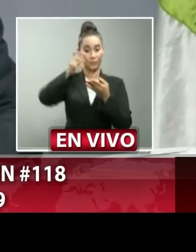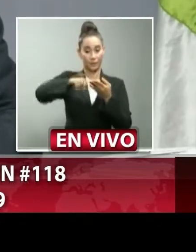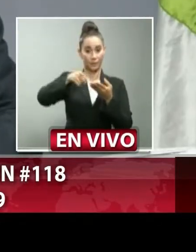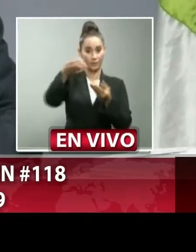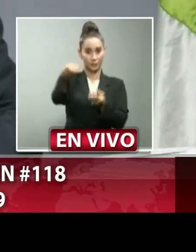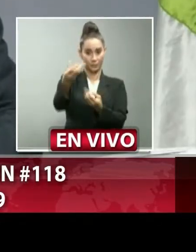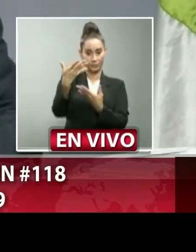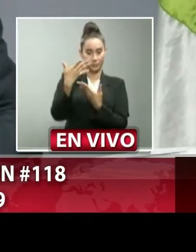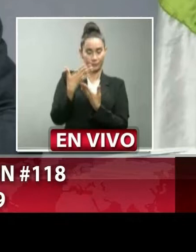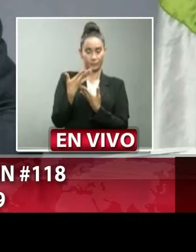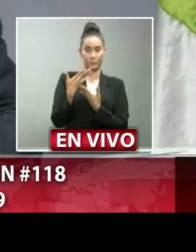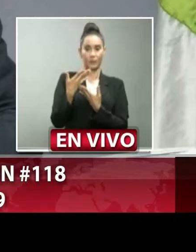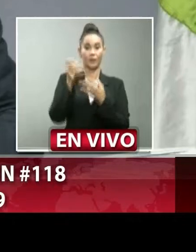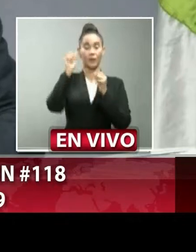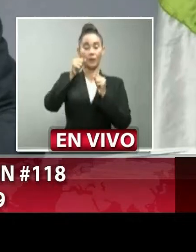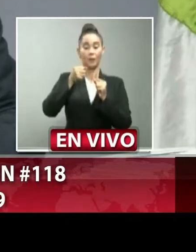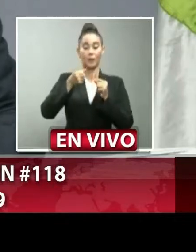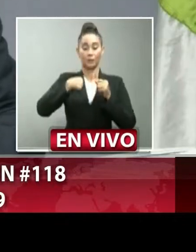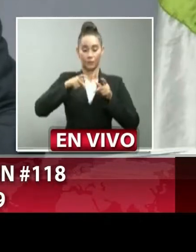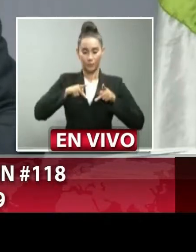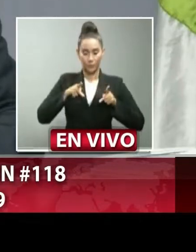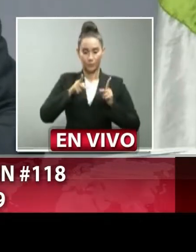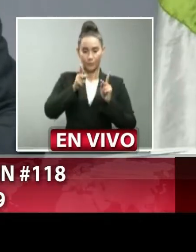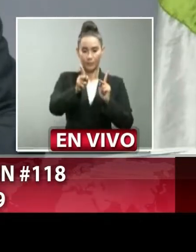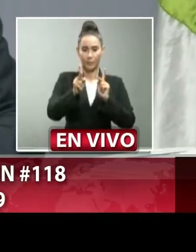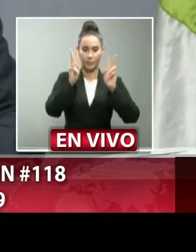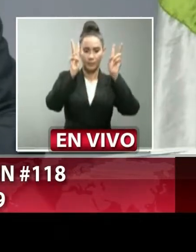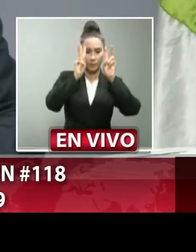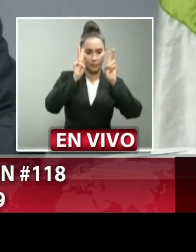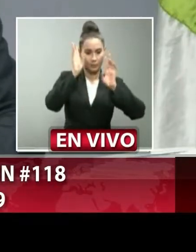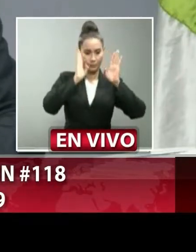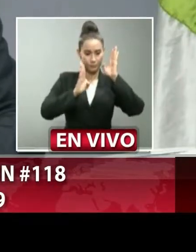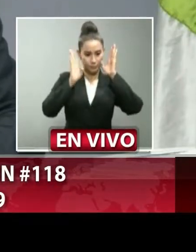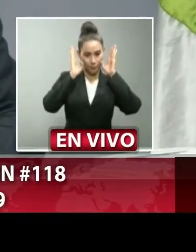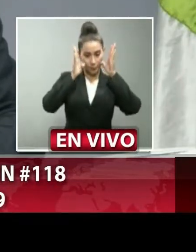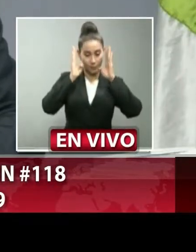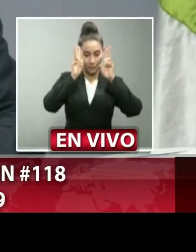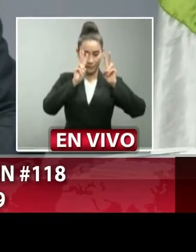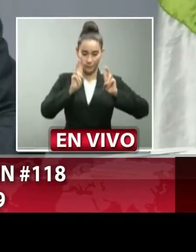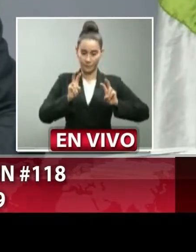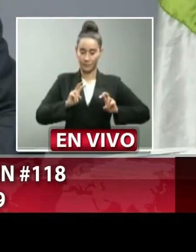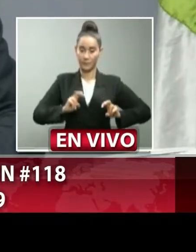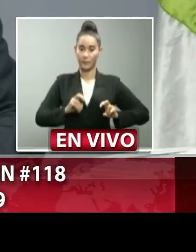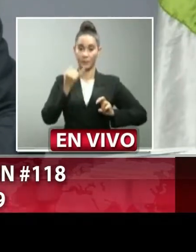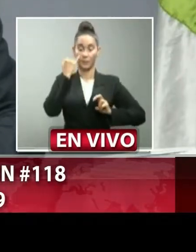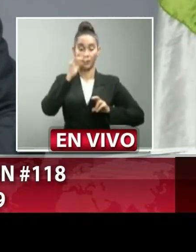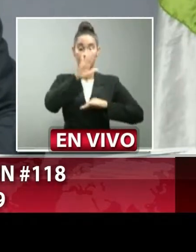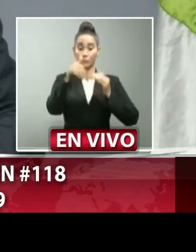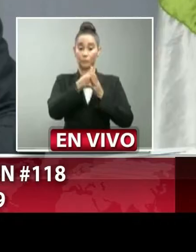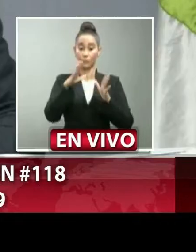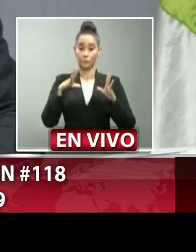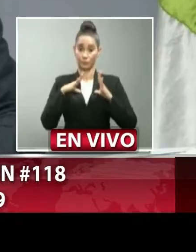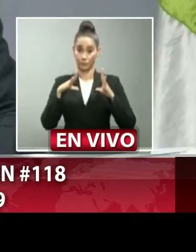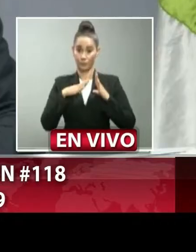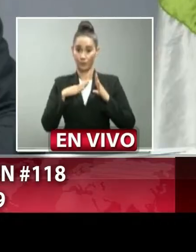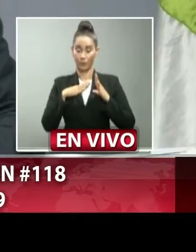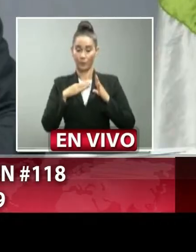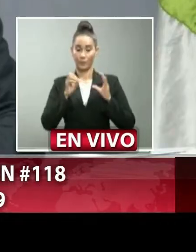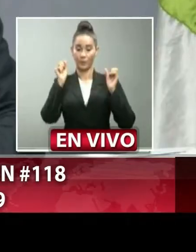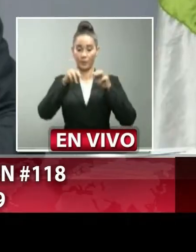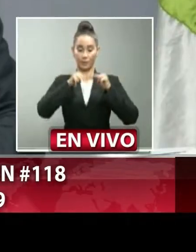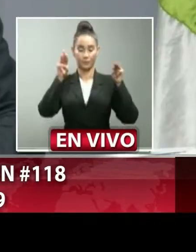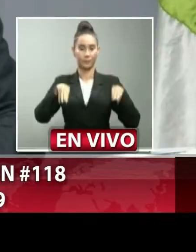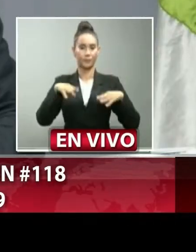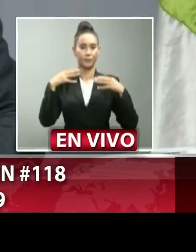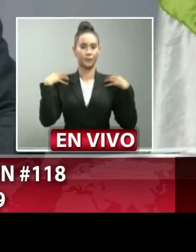permitir la vigilancia del cumplimiento de las medidas y protocolos sanitarios dispuestos por el